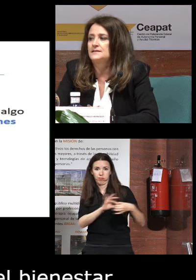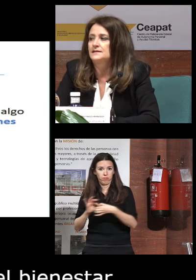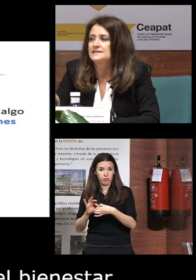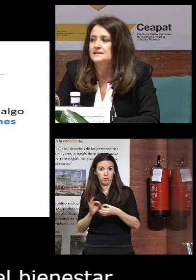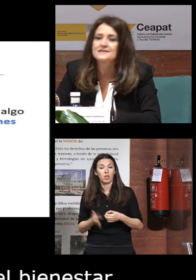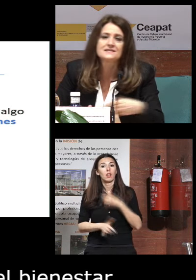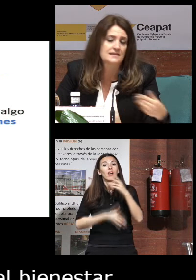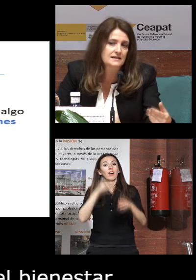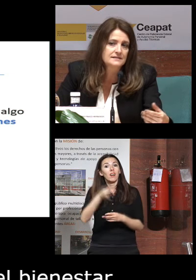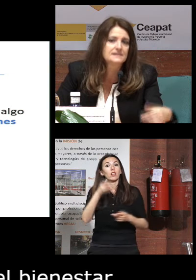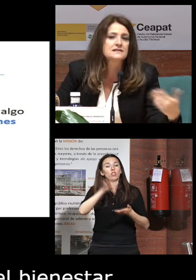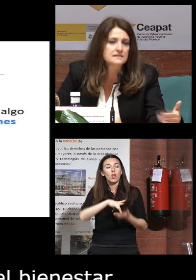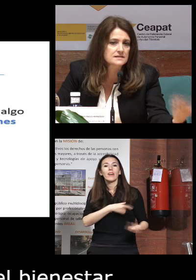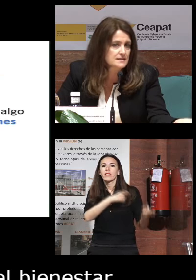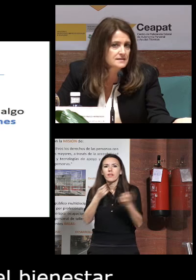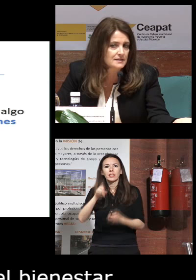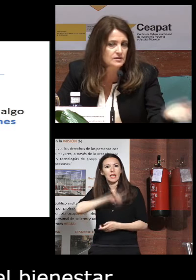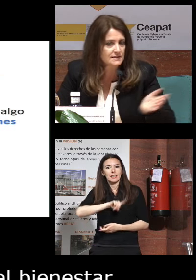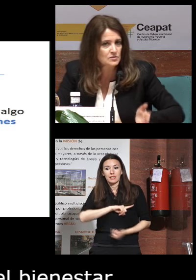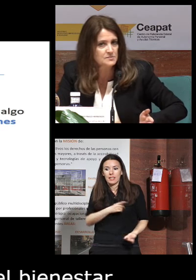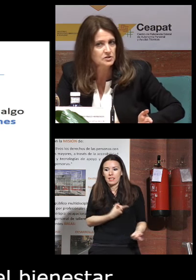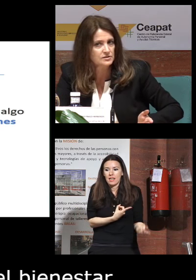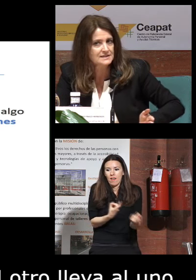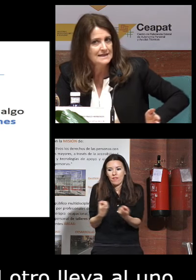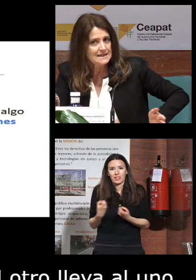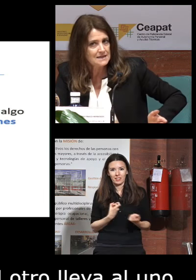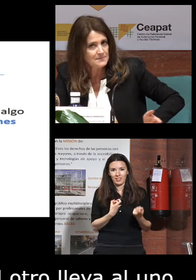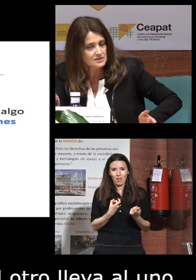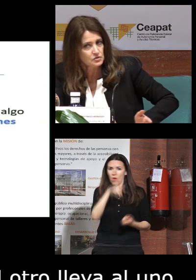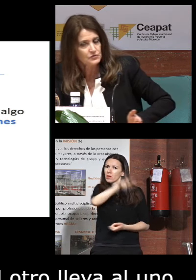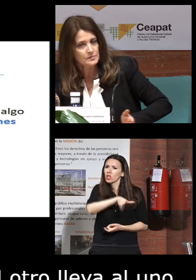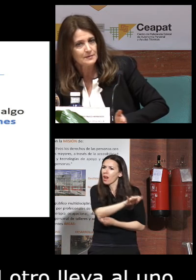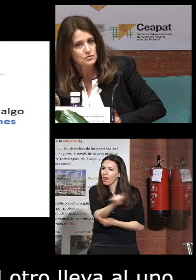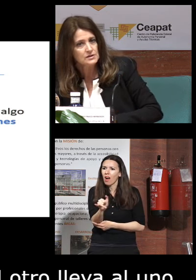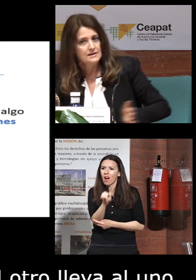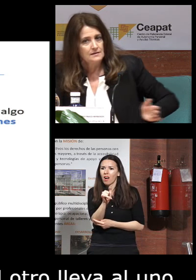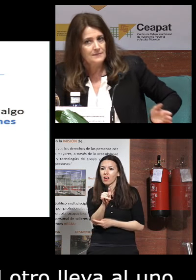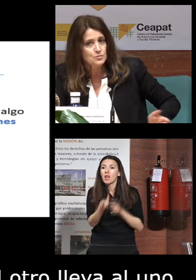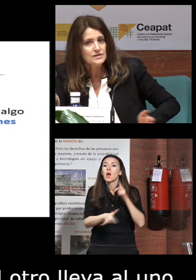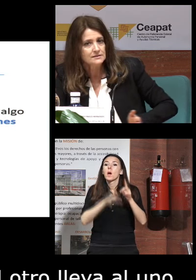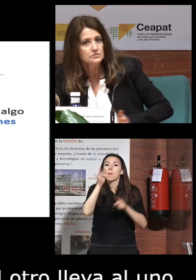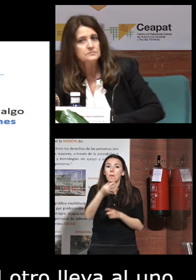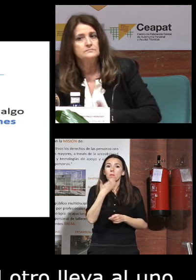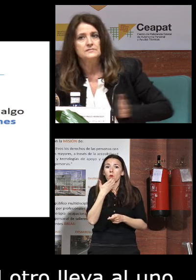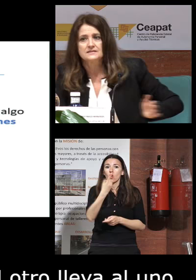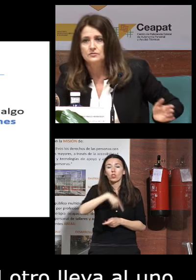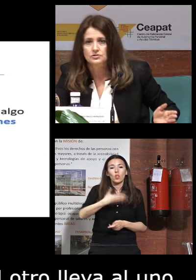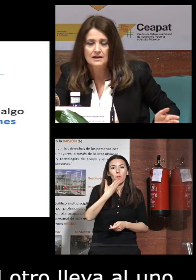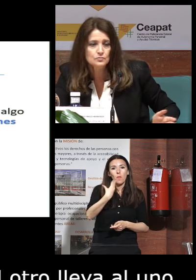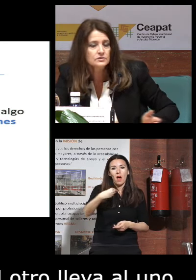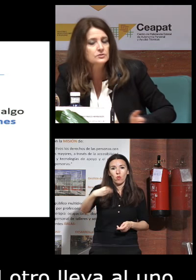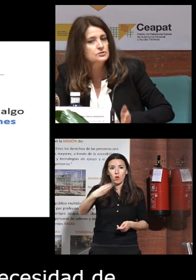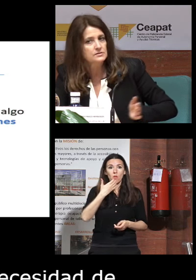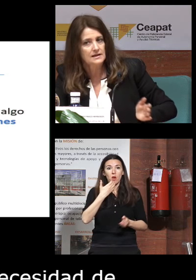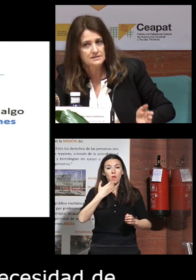generatividad esa necesidad de sentirse necesitado que tenemos las personas y más conforme vamos madurando desde los